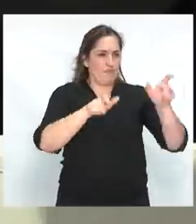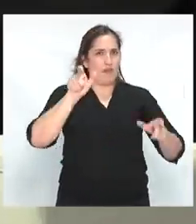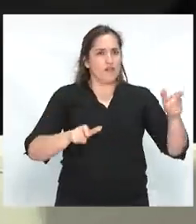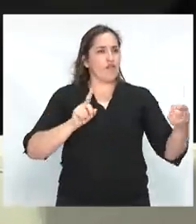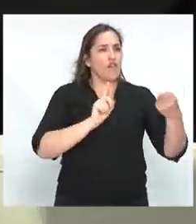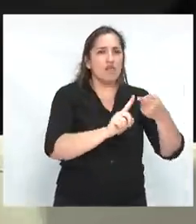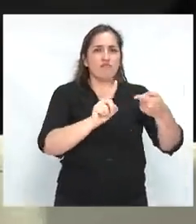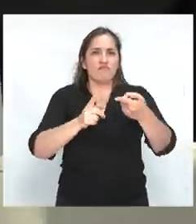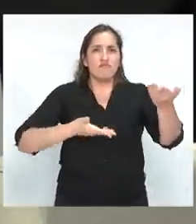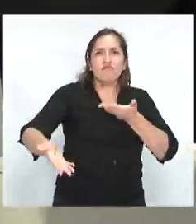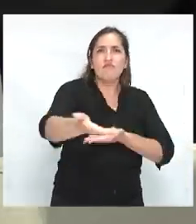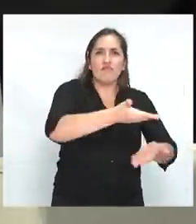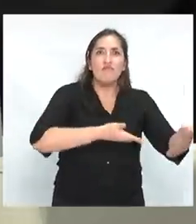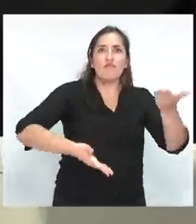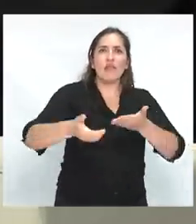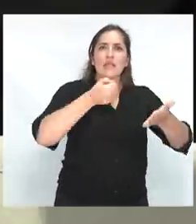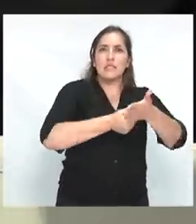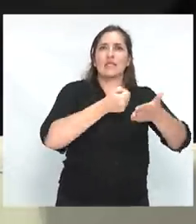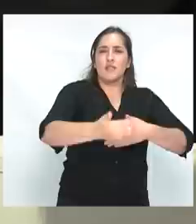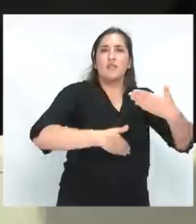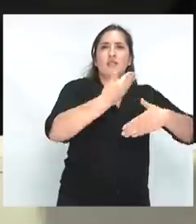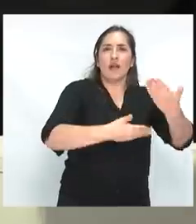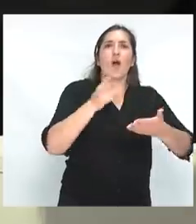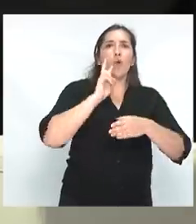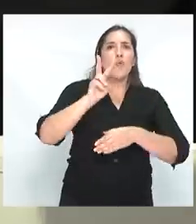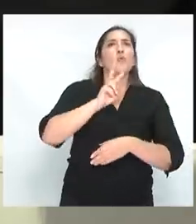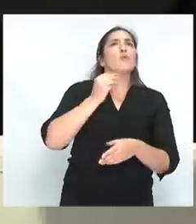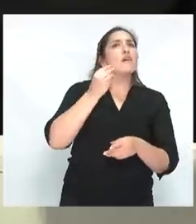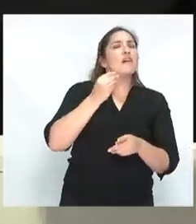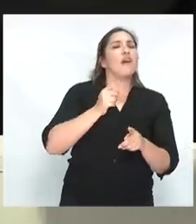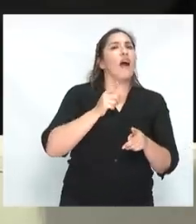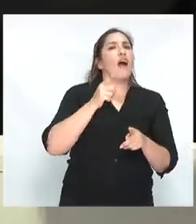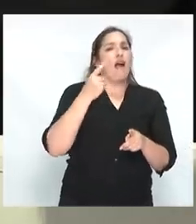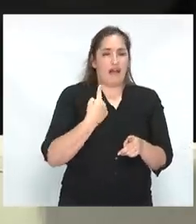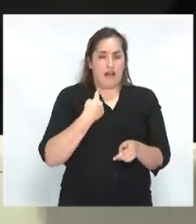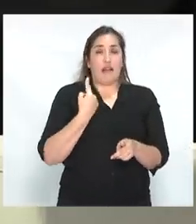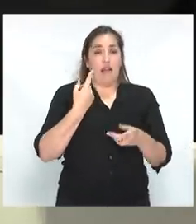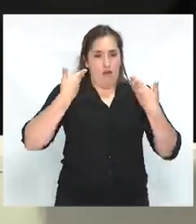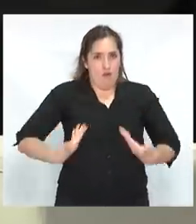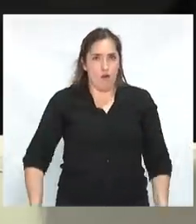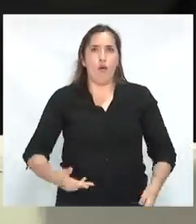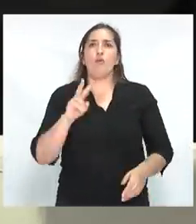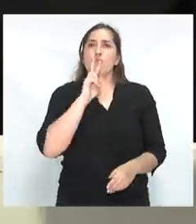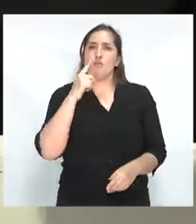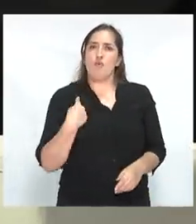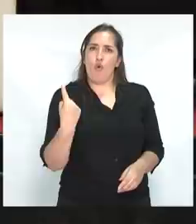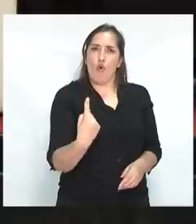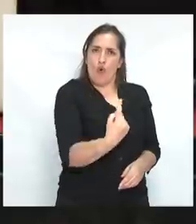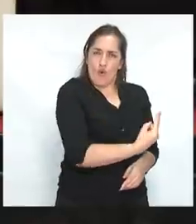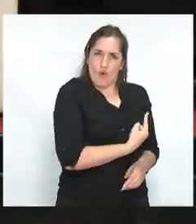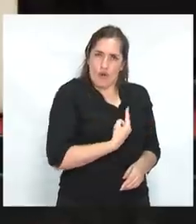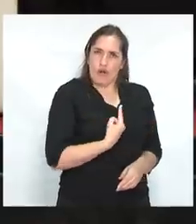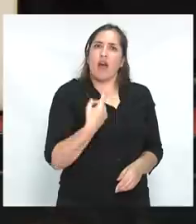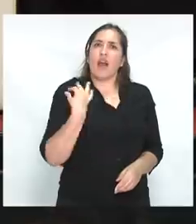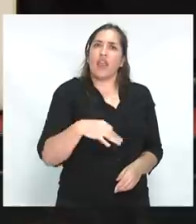y un impulso a la gestión del cuerpo en la que cada mujer es y tiene